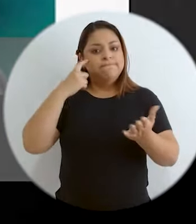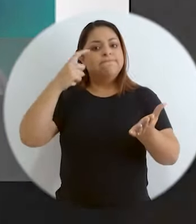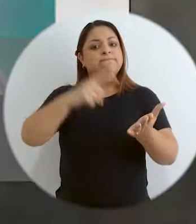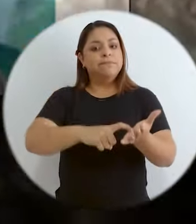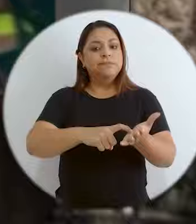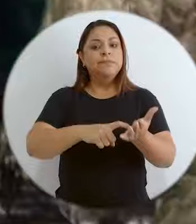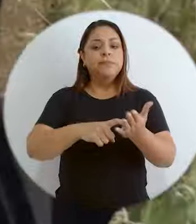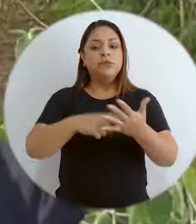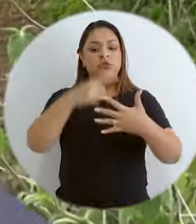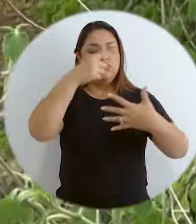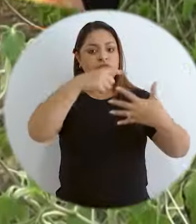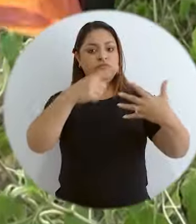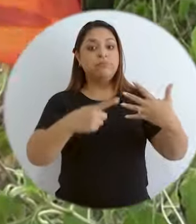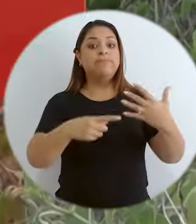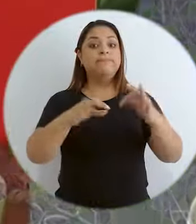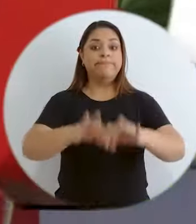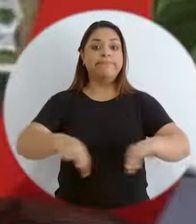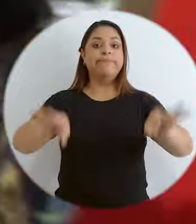que hemos visto.